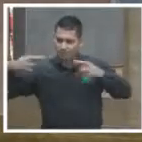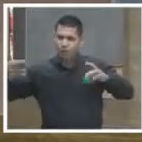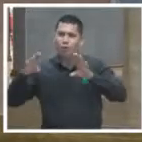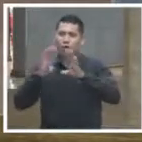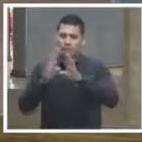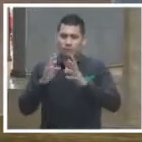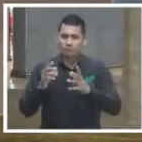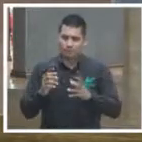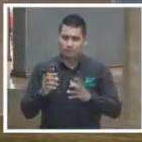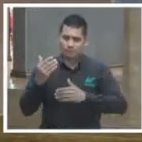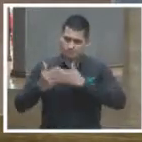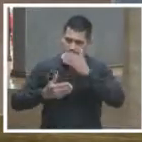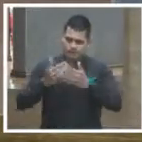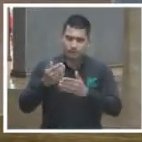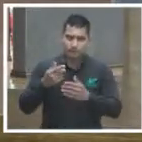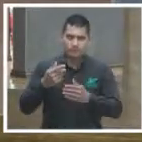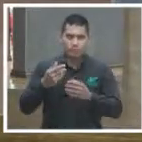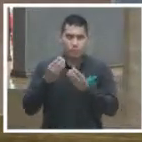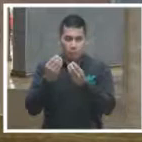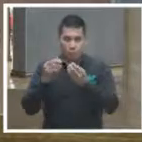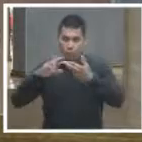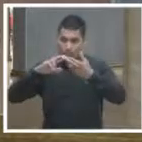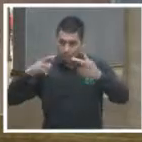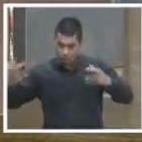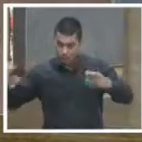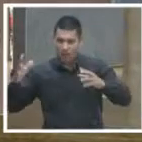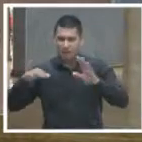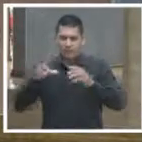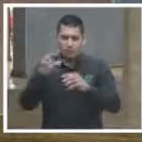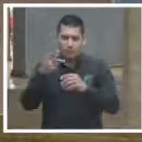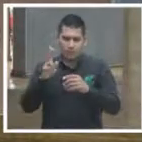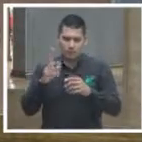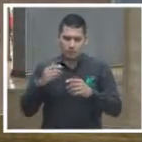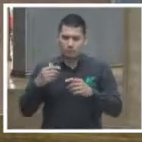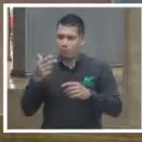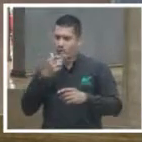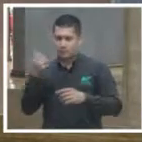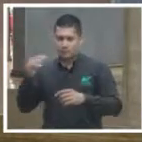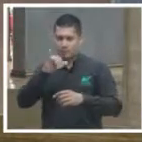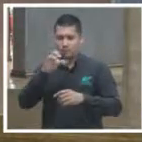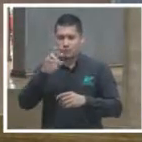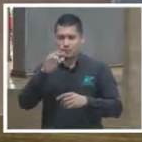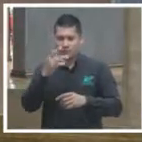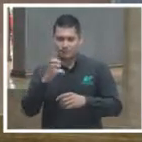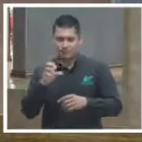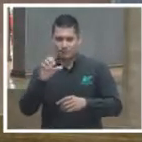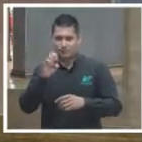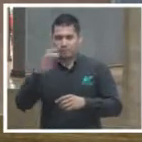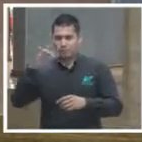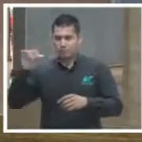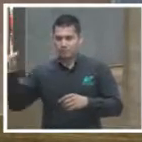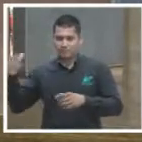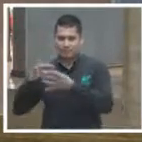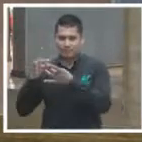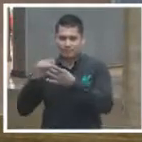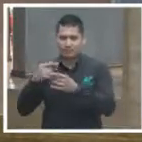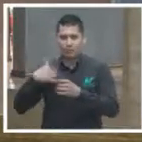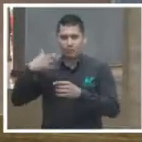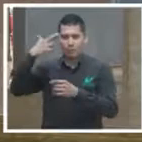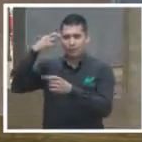a lo mejor no está directamente relacionado con lo que mencionaba Jorge Serdio pero me recordó un dato que